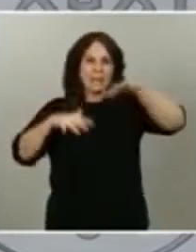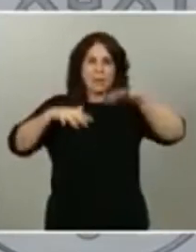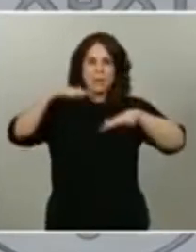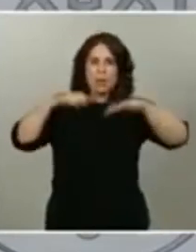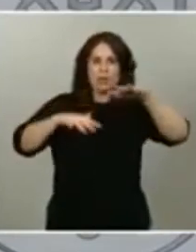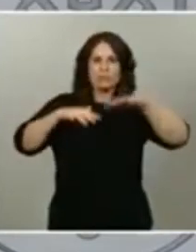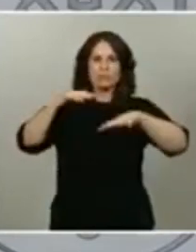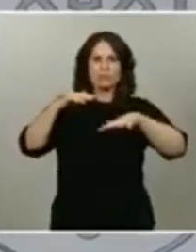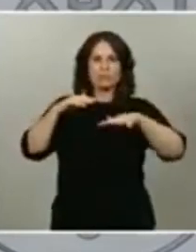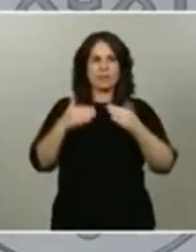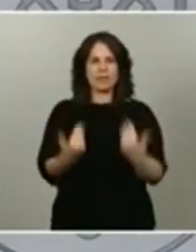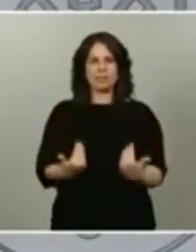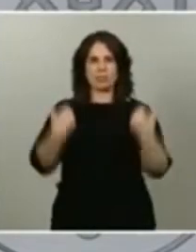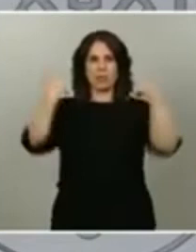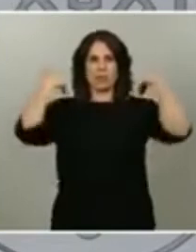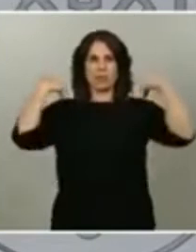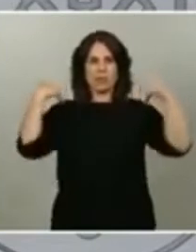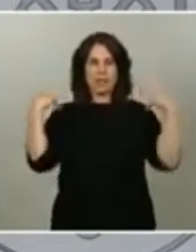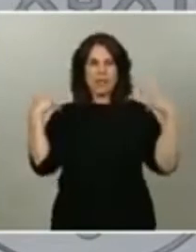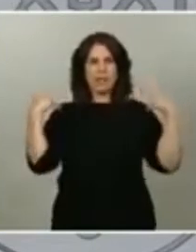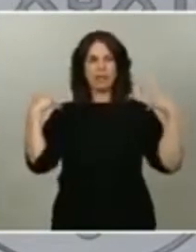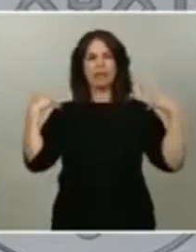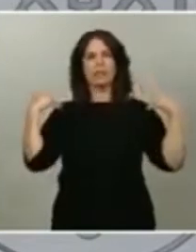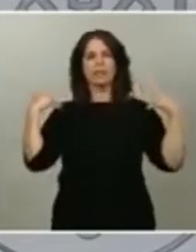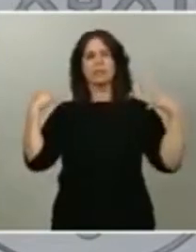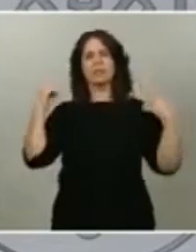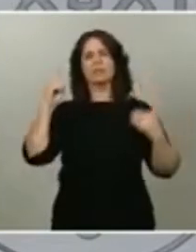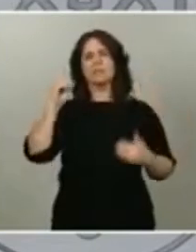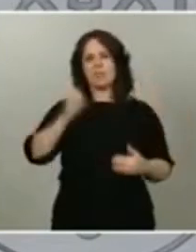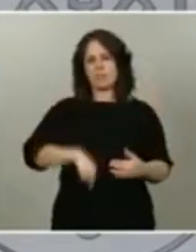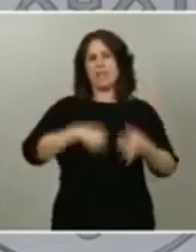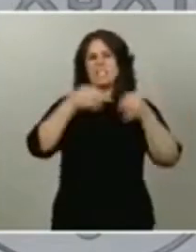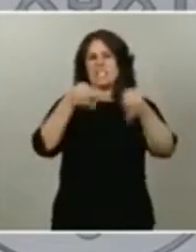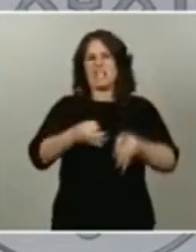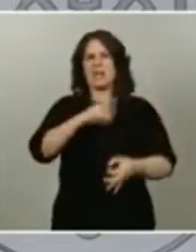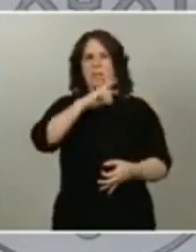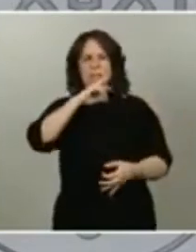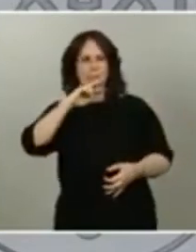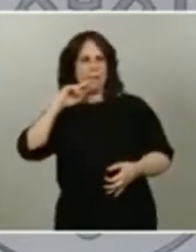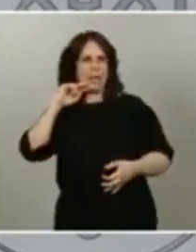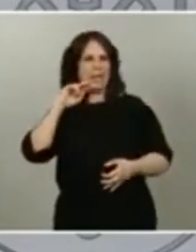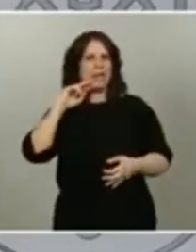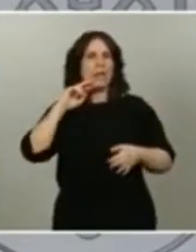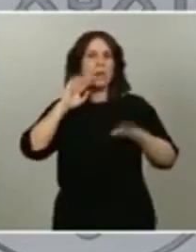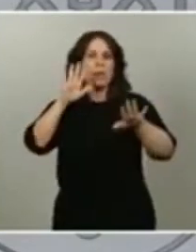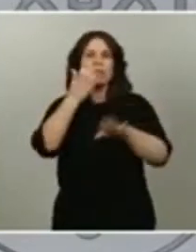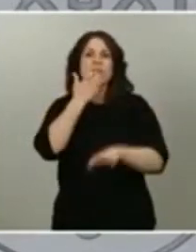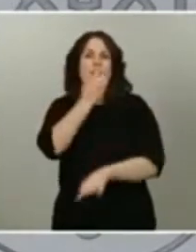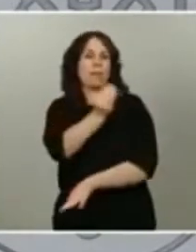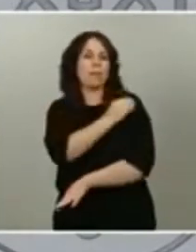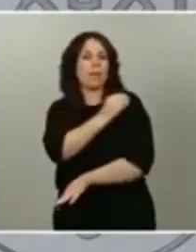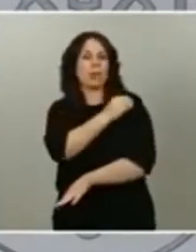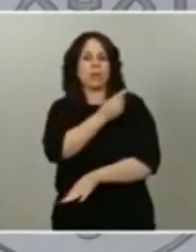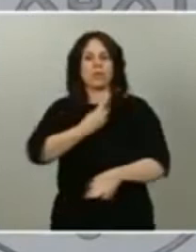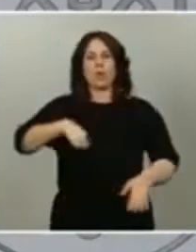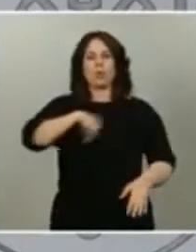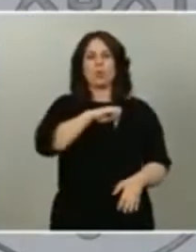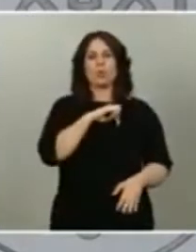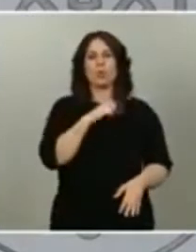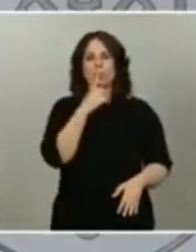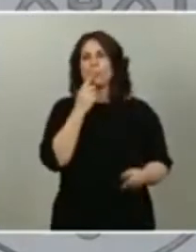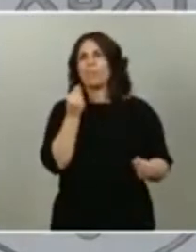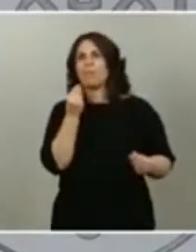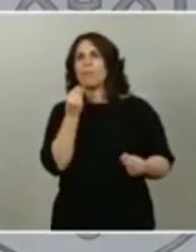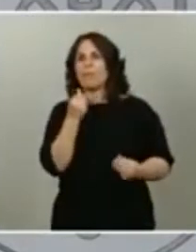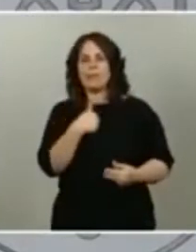responsabilidades es también un elemento que se preserva siempre pero nosotros si me pregunta por nuestra apetencia y por nuestro digamos interés